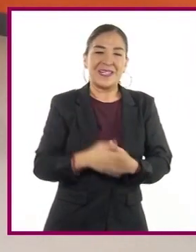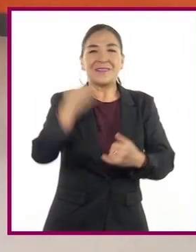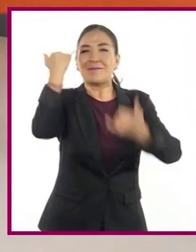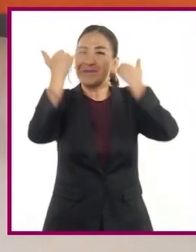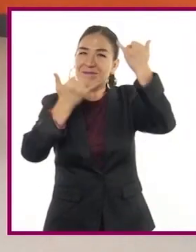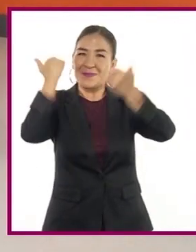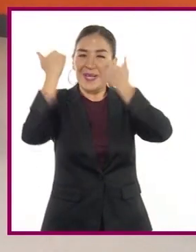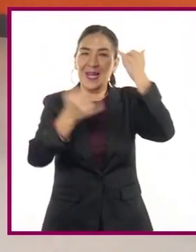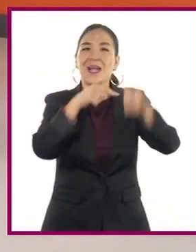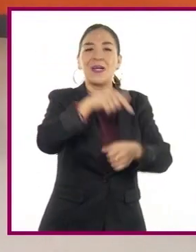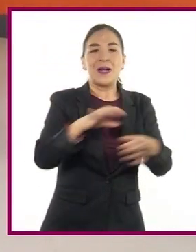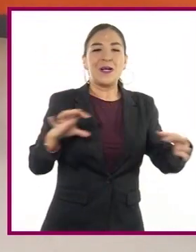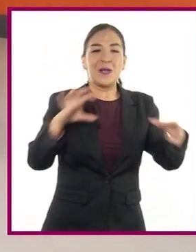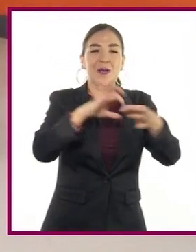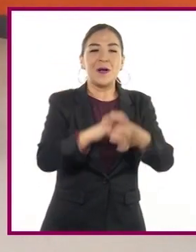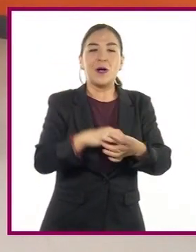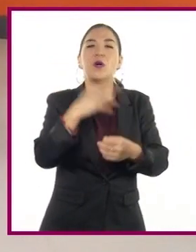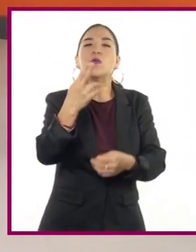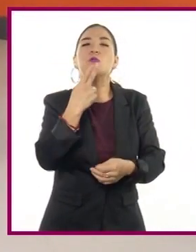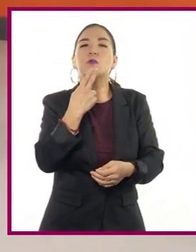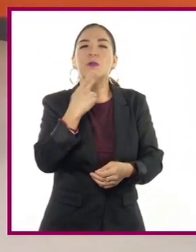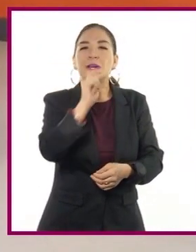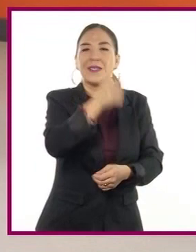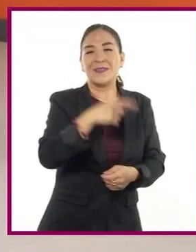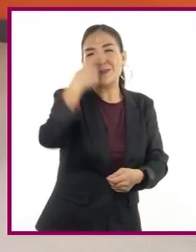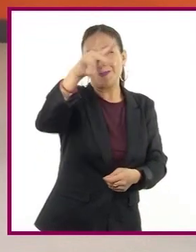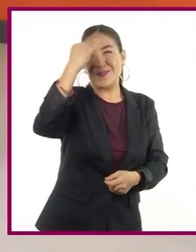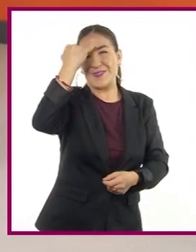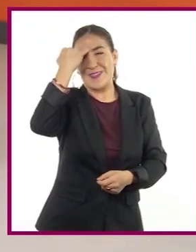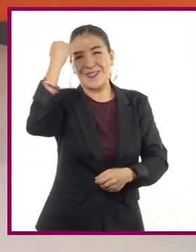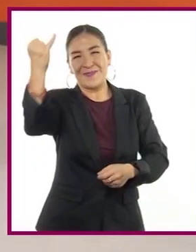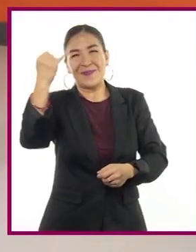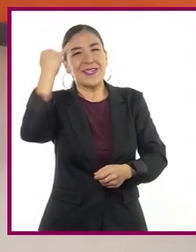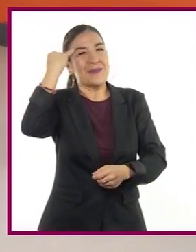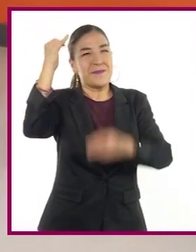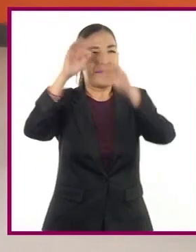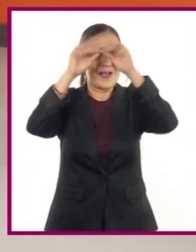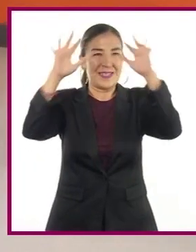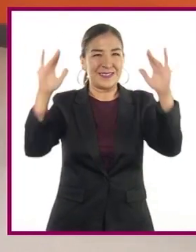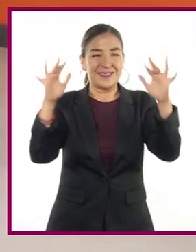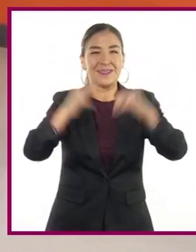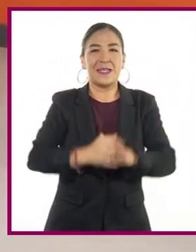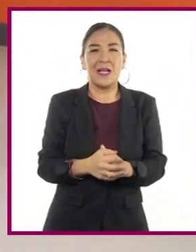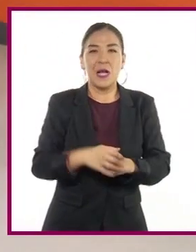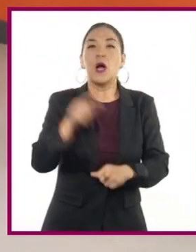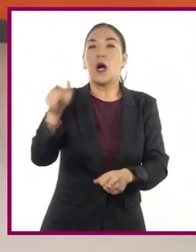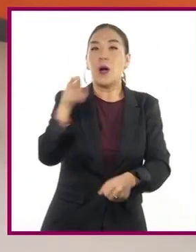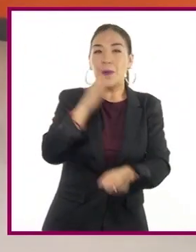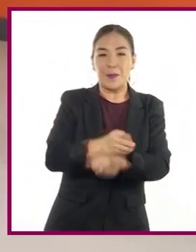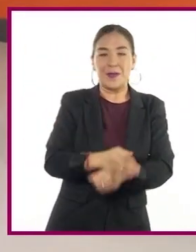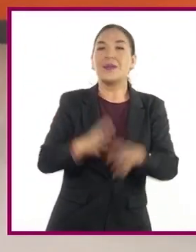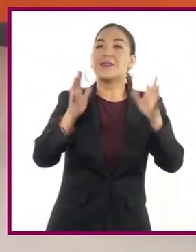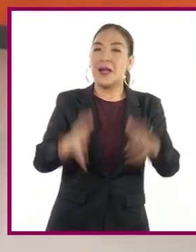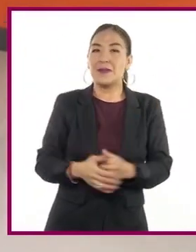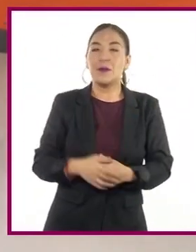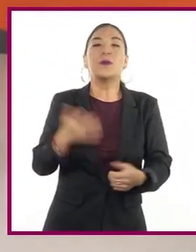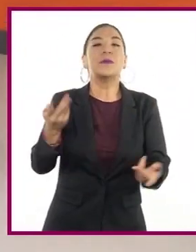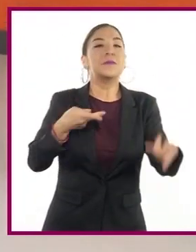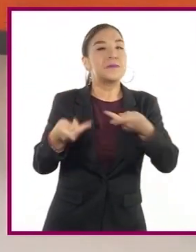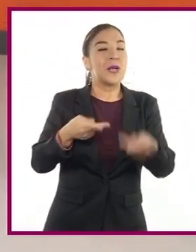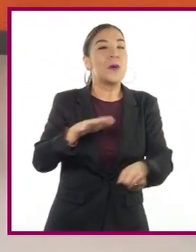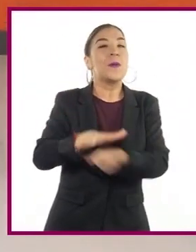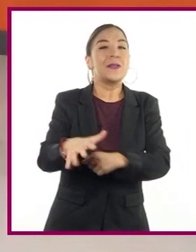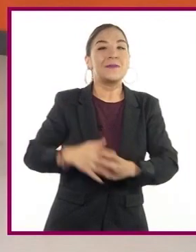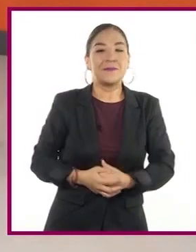divertidos con el solo uso de su imaginación. Y ahora sí, Enrique, ¿qué nos tienes preparado?